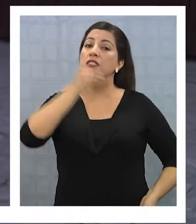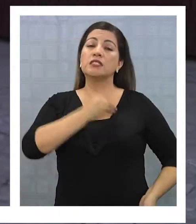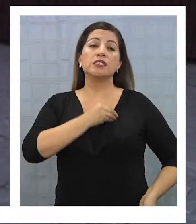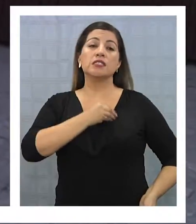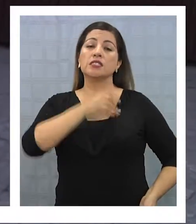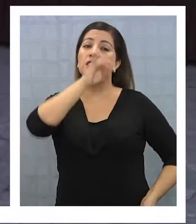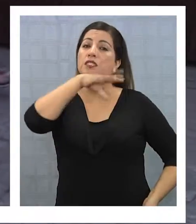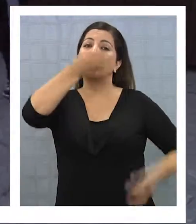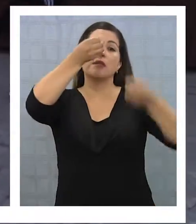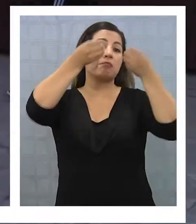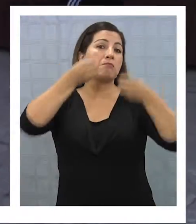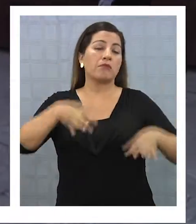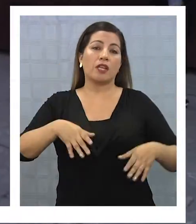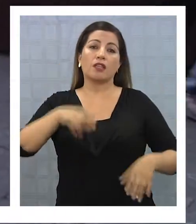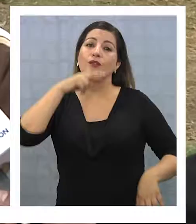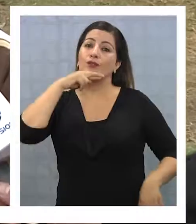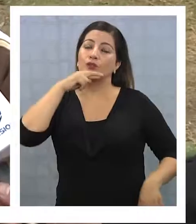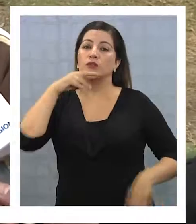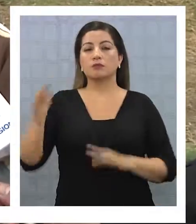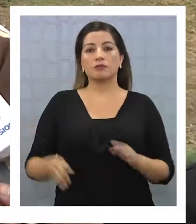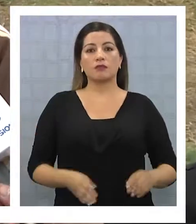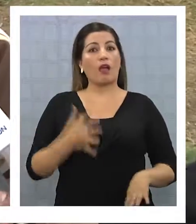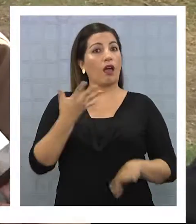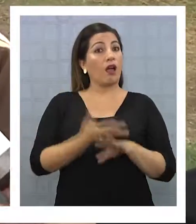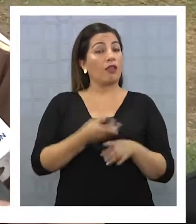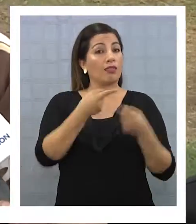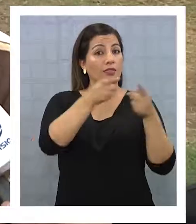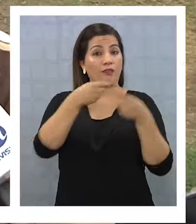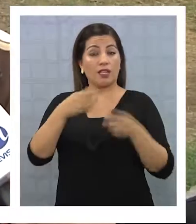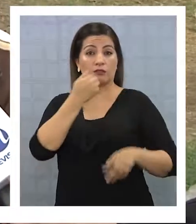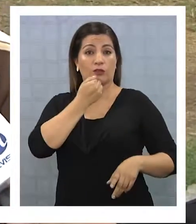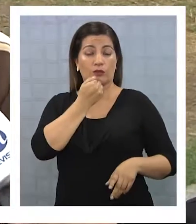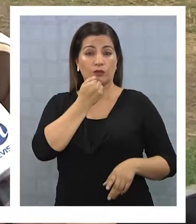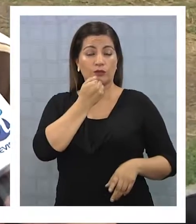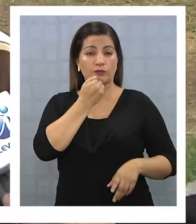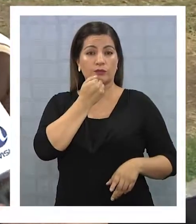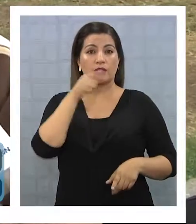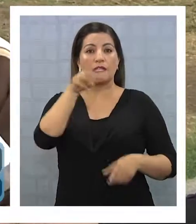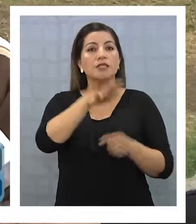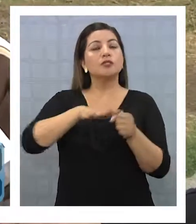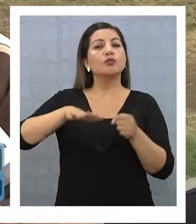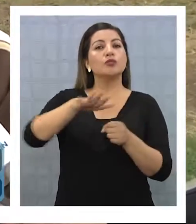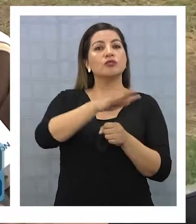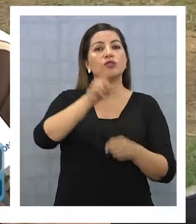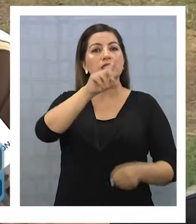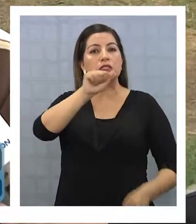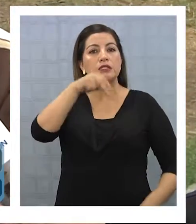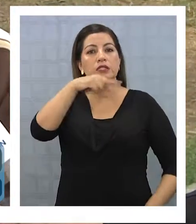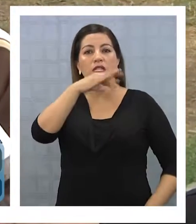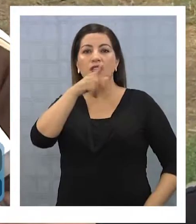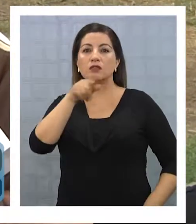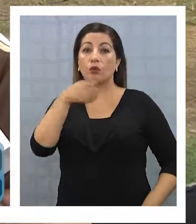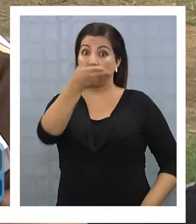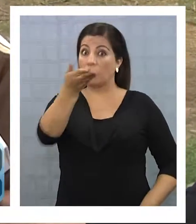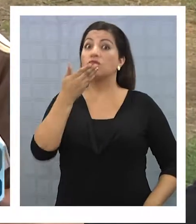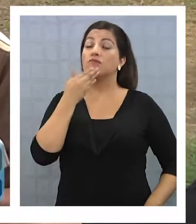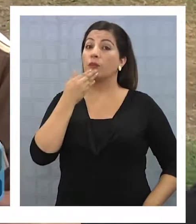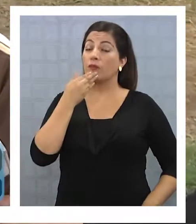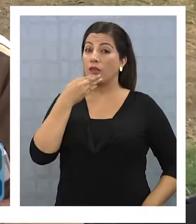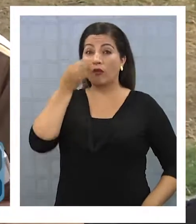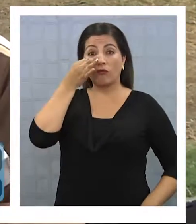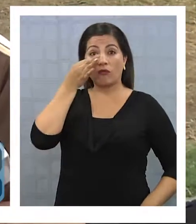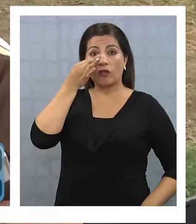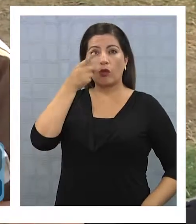derrota de La Roja en tierras rusas. Hubieron varios errores. El caso de Sánchez, ustedes mejor lo vieron,